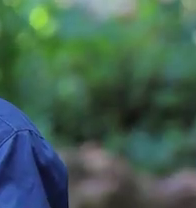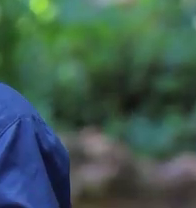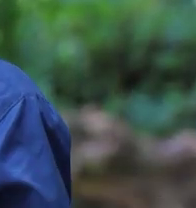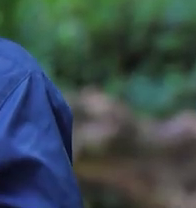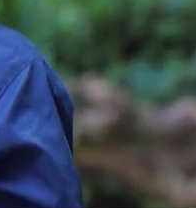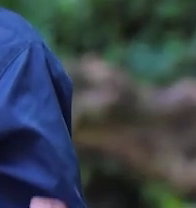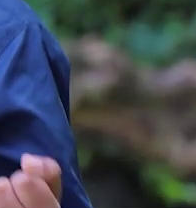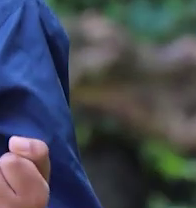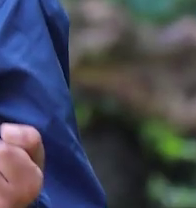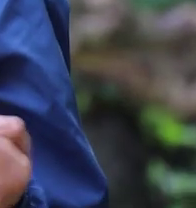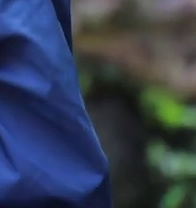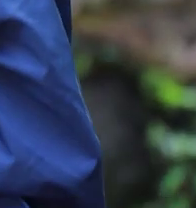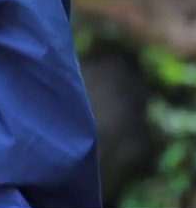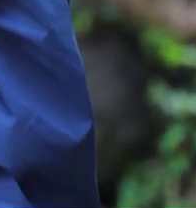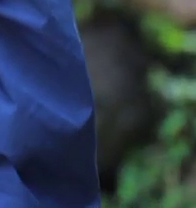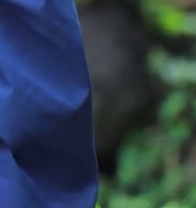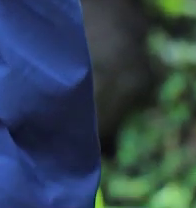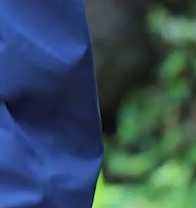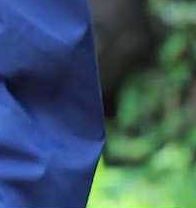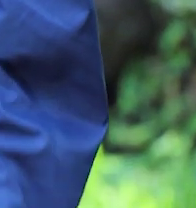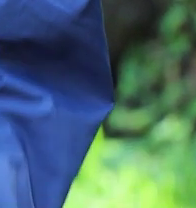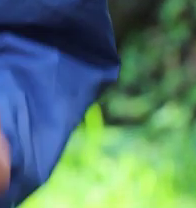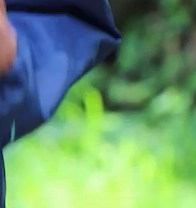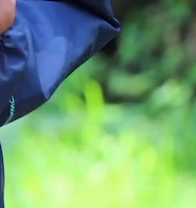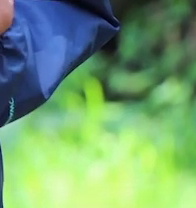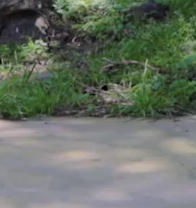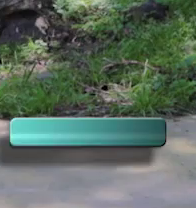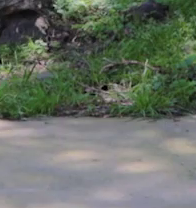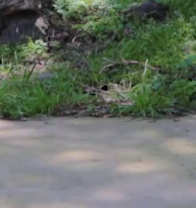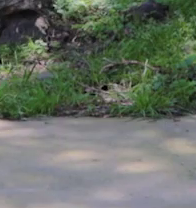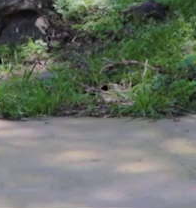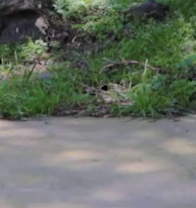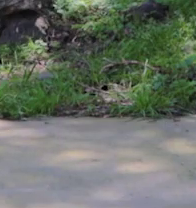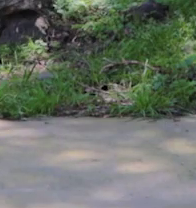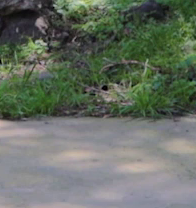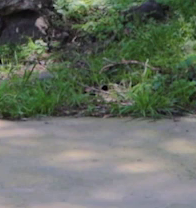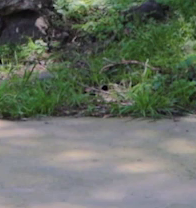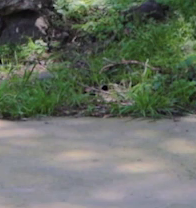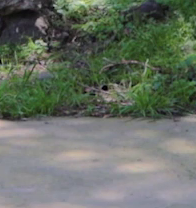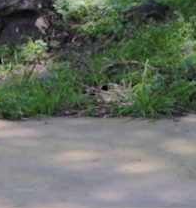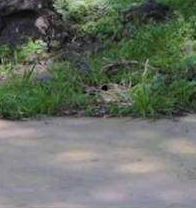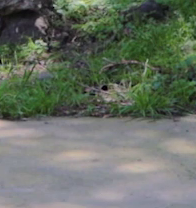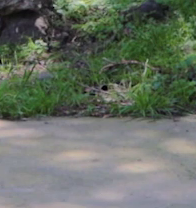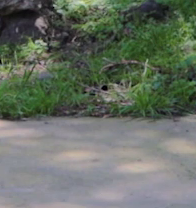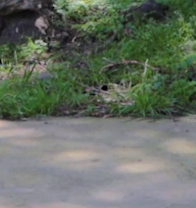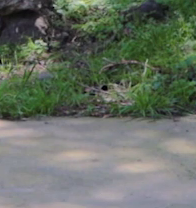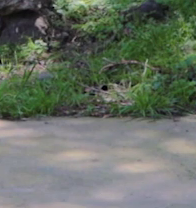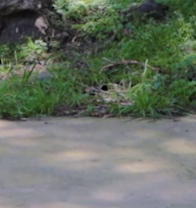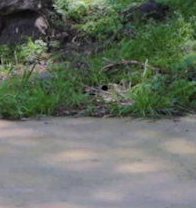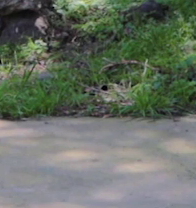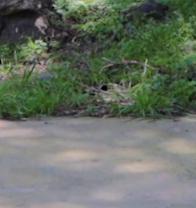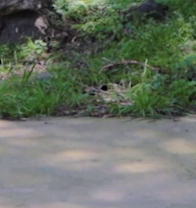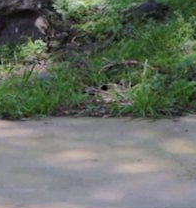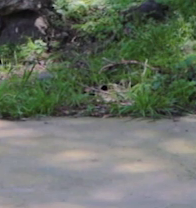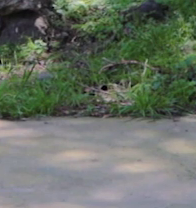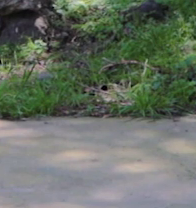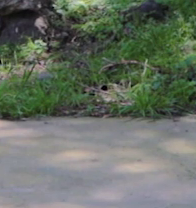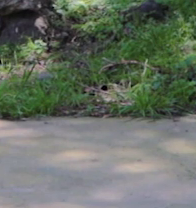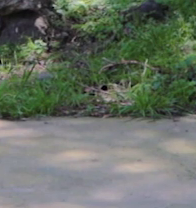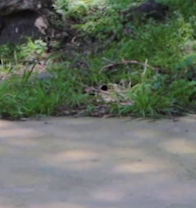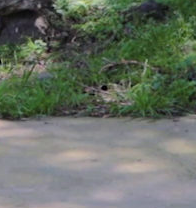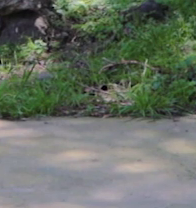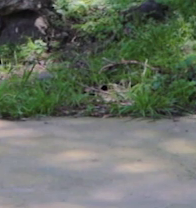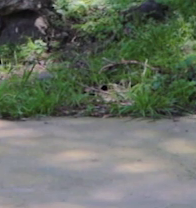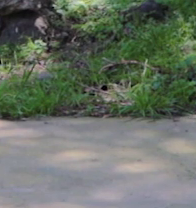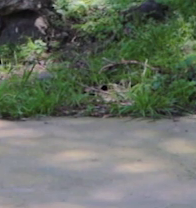Flexionamos a 90 grados, bajamos. Flexión, extensión, flexión, extensión. Muy bien,